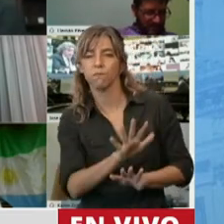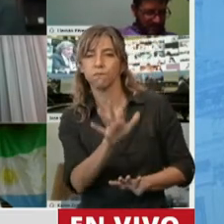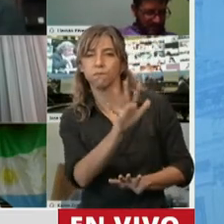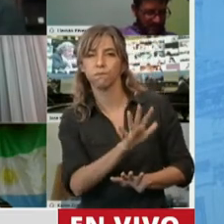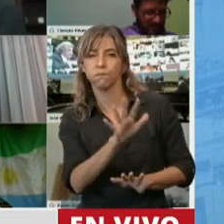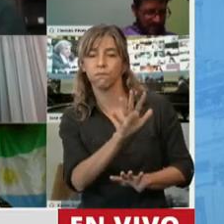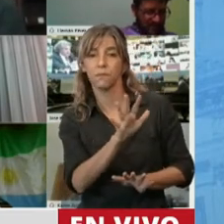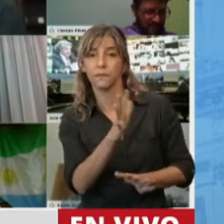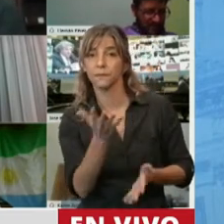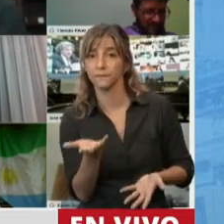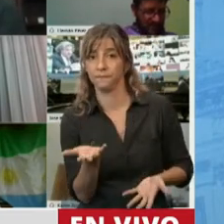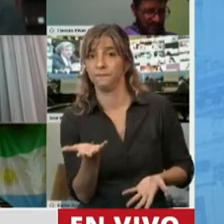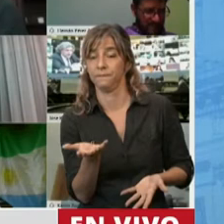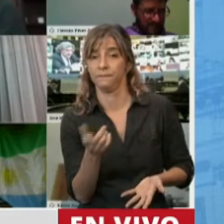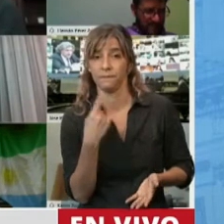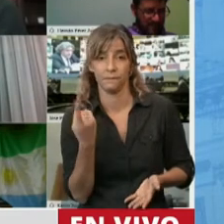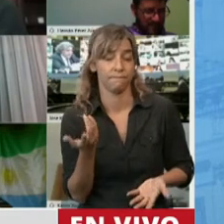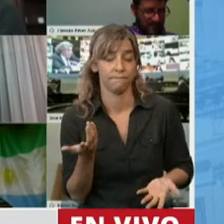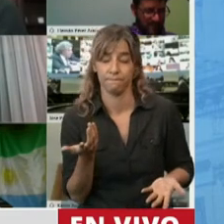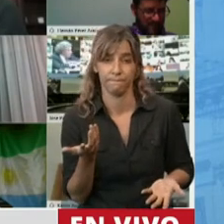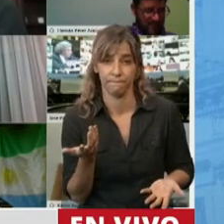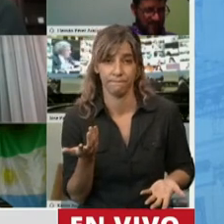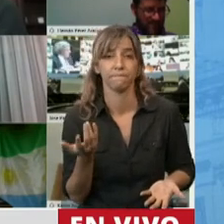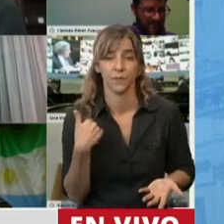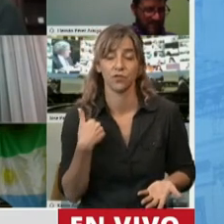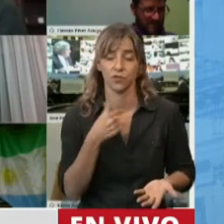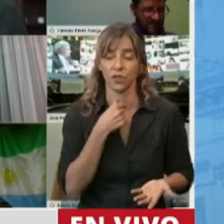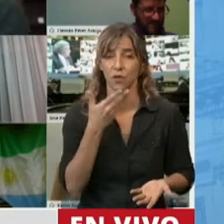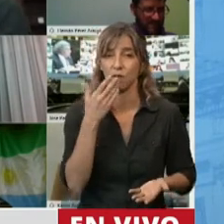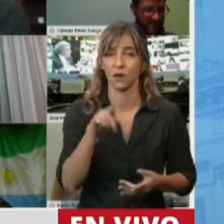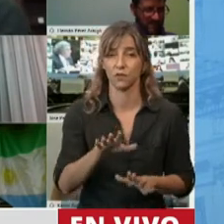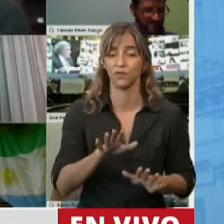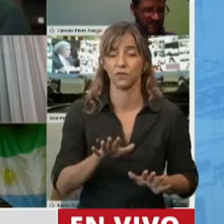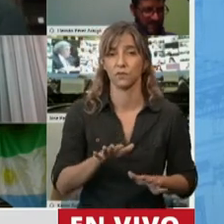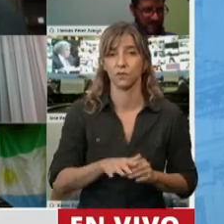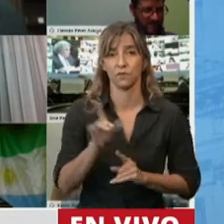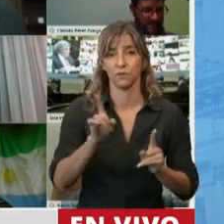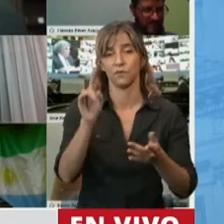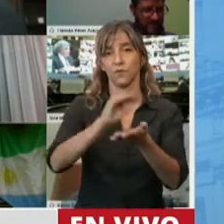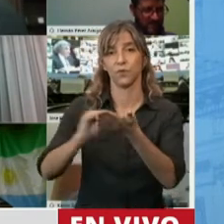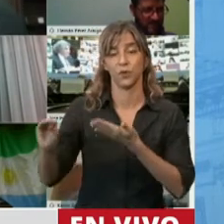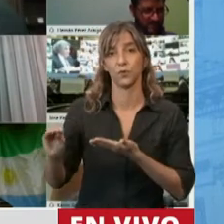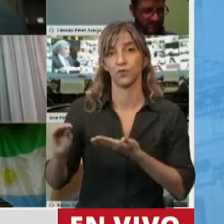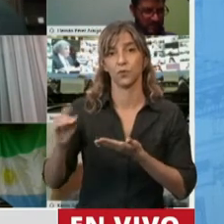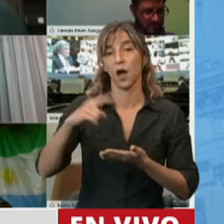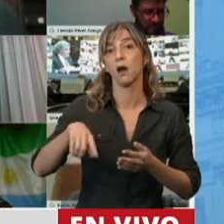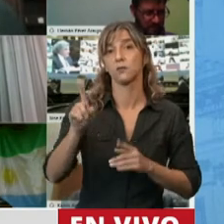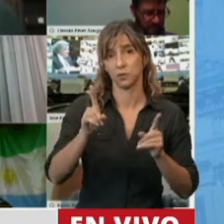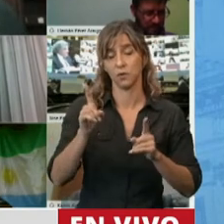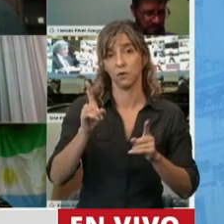ley. Y es a lo que yo me quiero referir. Hoy hay muchos diputados del lado que hoy es oficialista